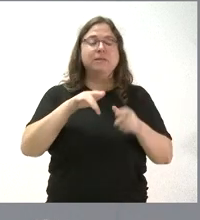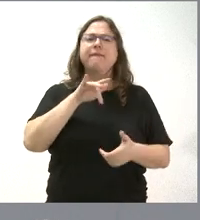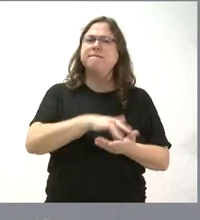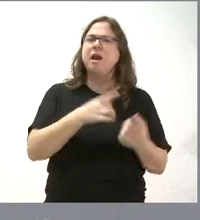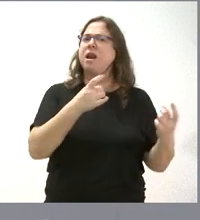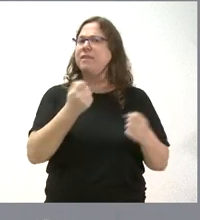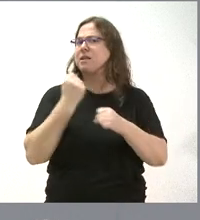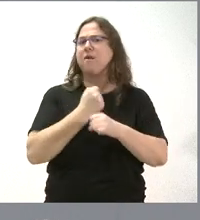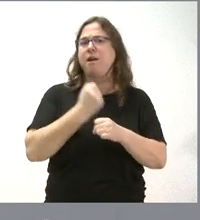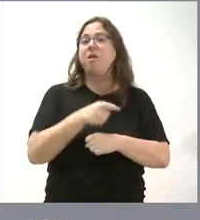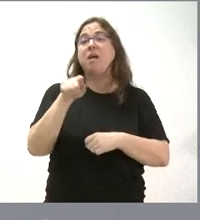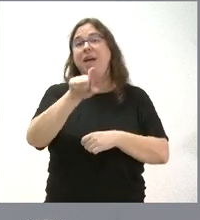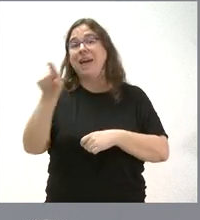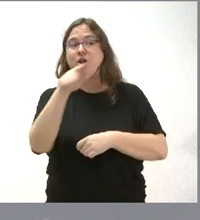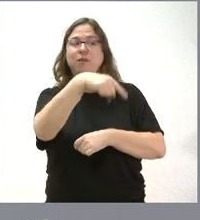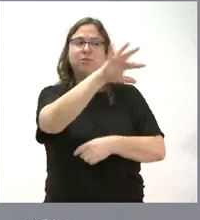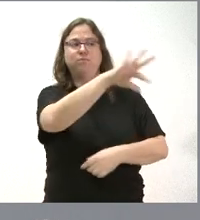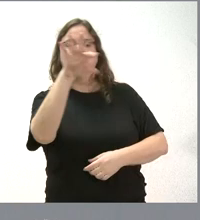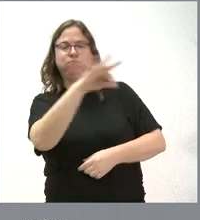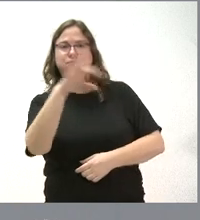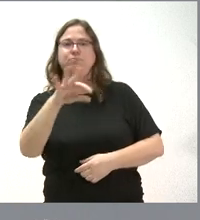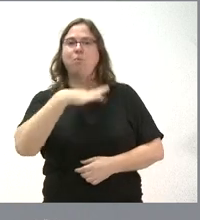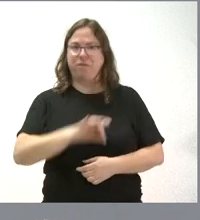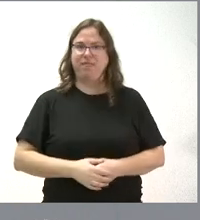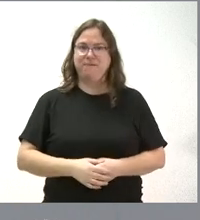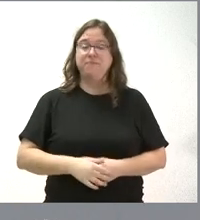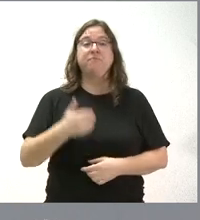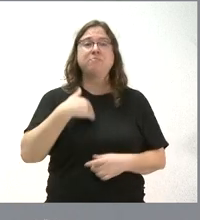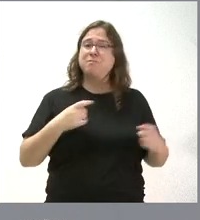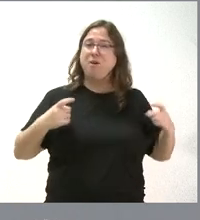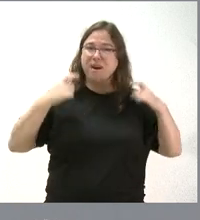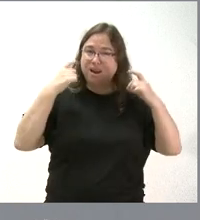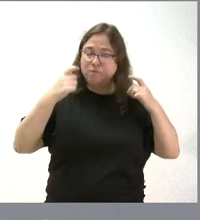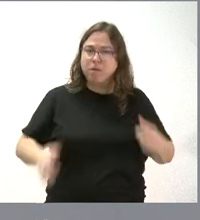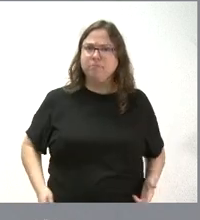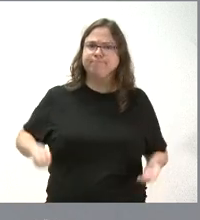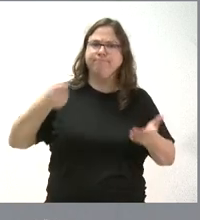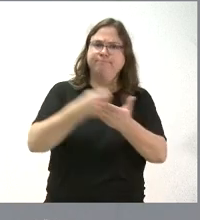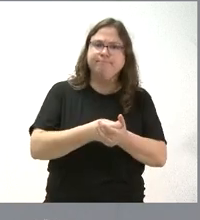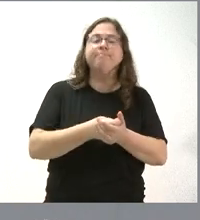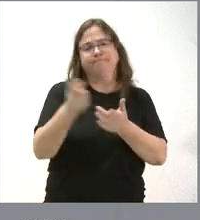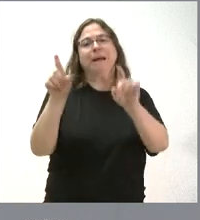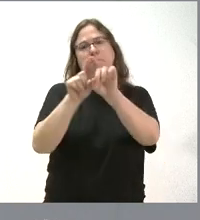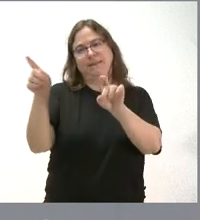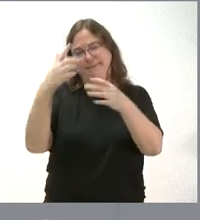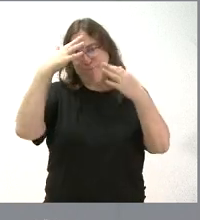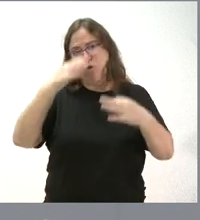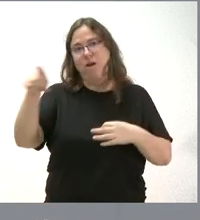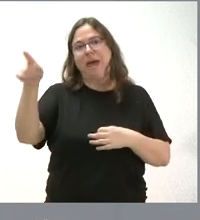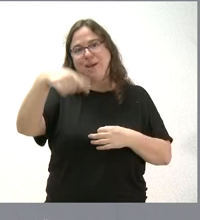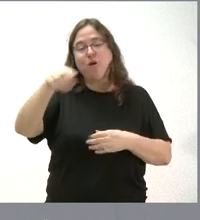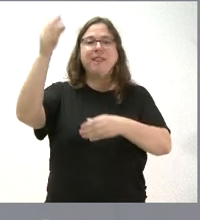trabajadores, son los trabajadores de los que luego podrán disponer. Una parte de este esfuerzo económico, efectivamente, lo van a tener que hacer las empresas porque tienen